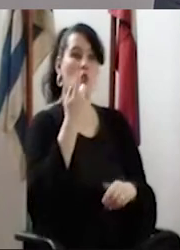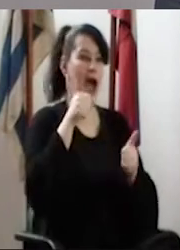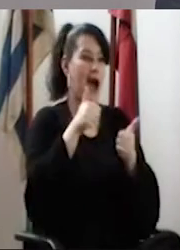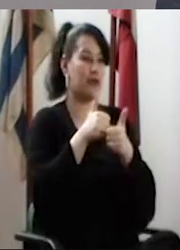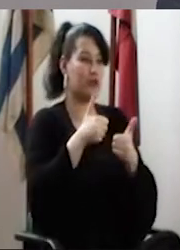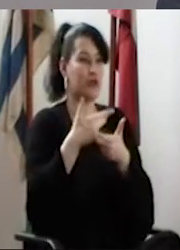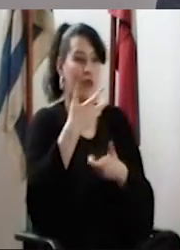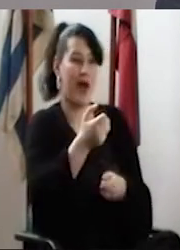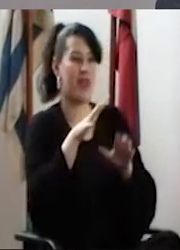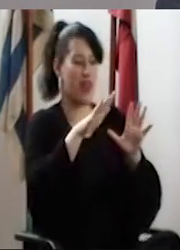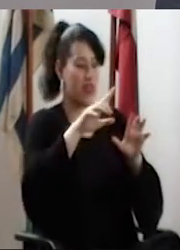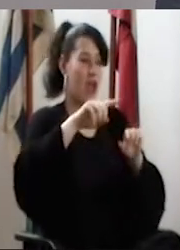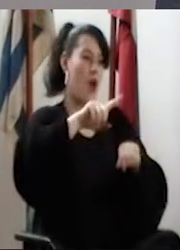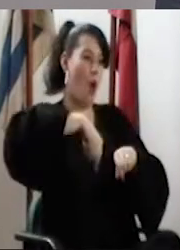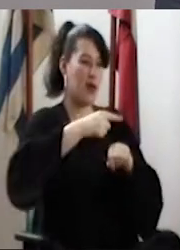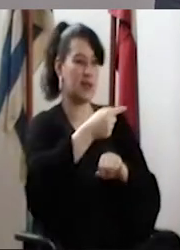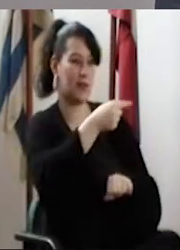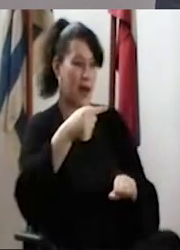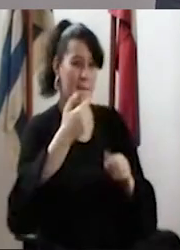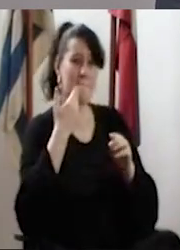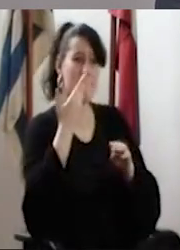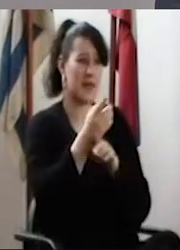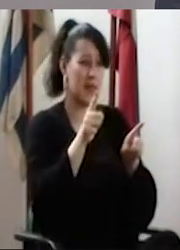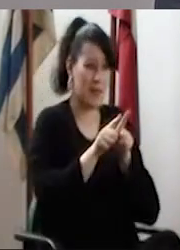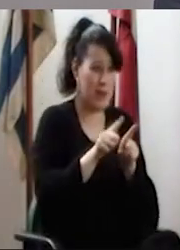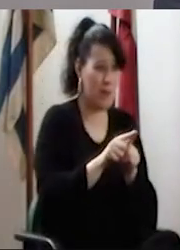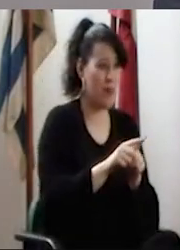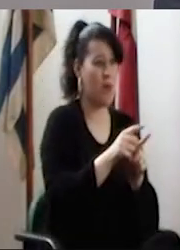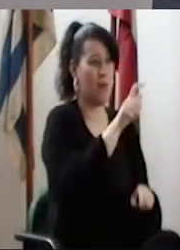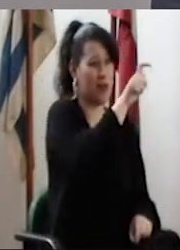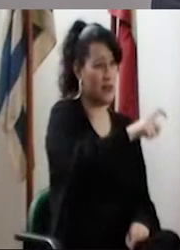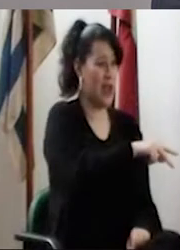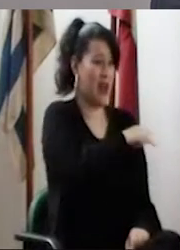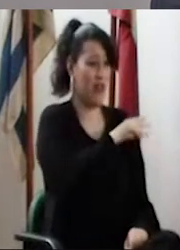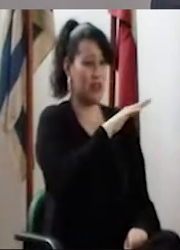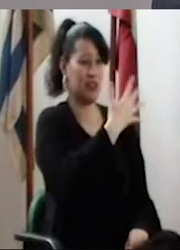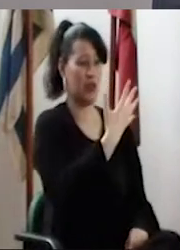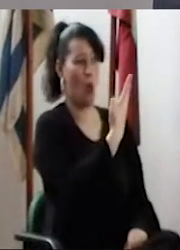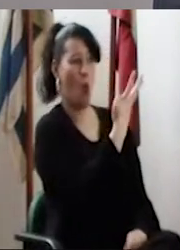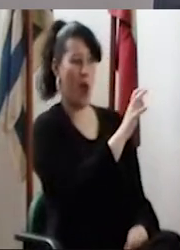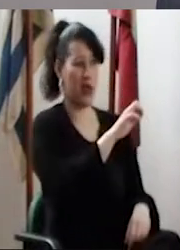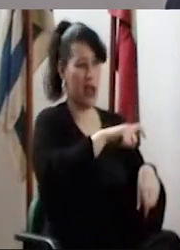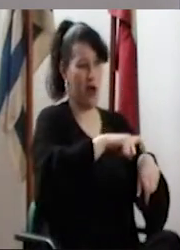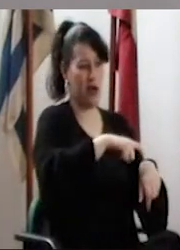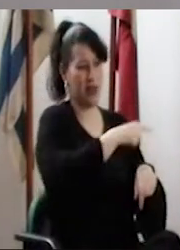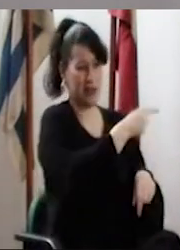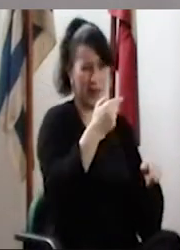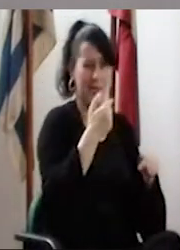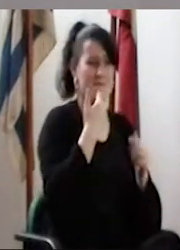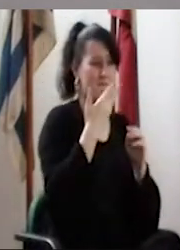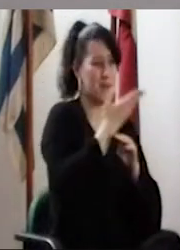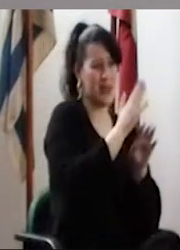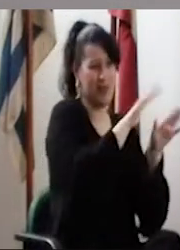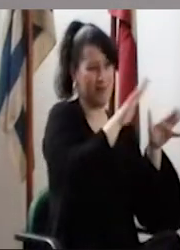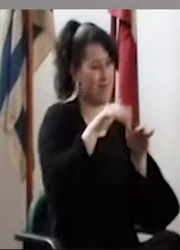lo mismo a un ayudante con 10 horas de dedicación semanal que a un grado 5 con 40 horas semanales, ¿se entiende? Bien,